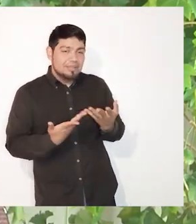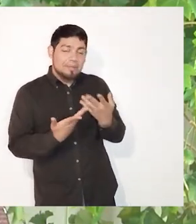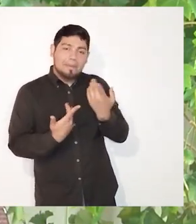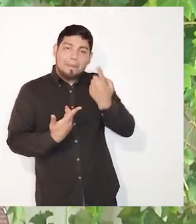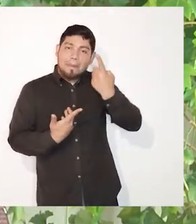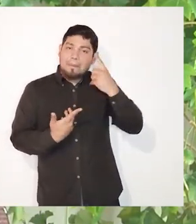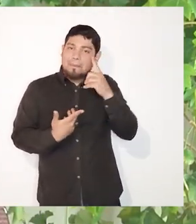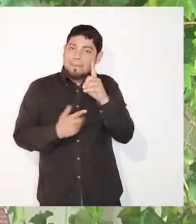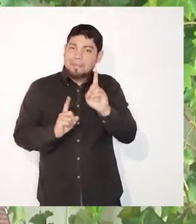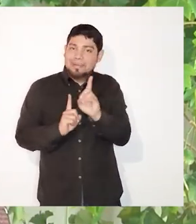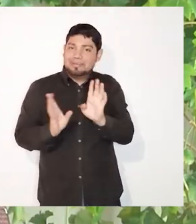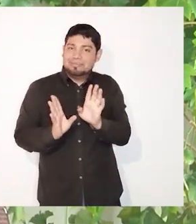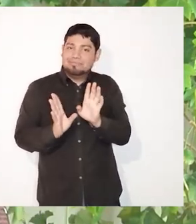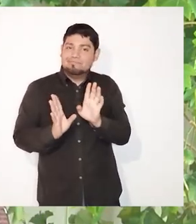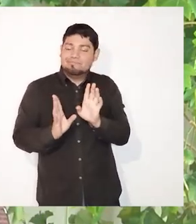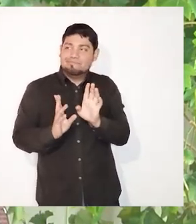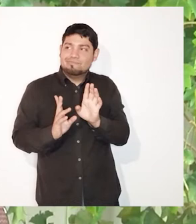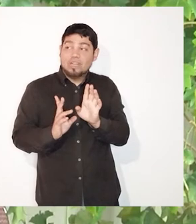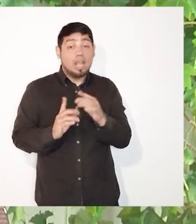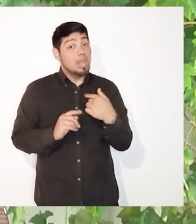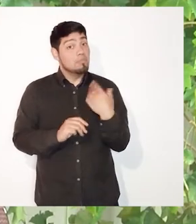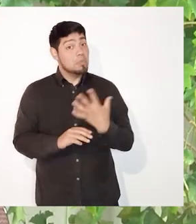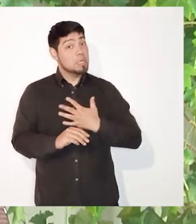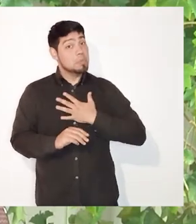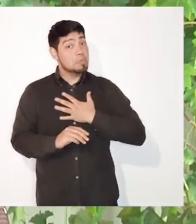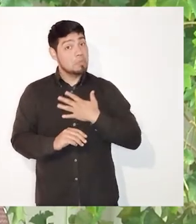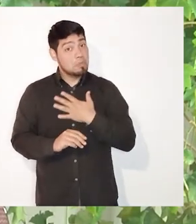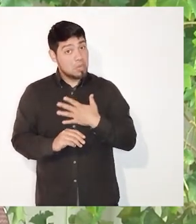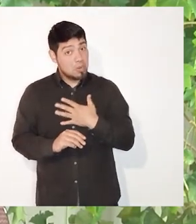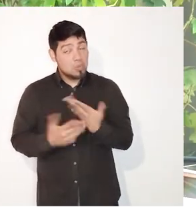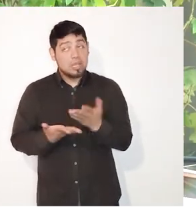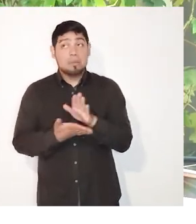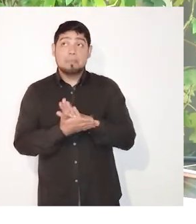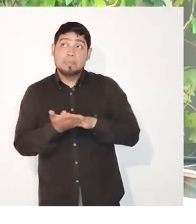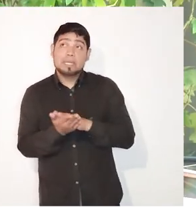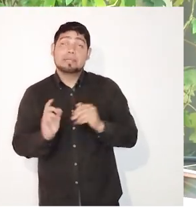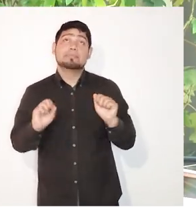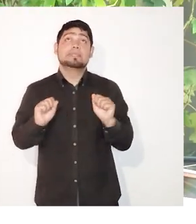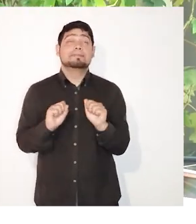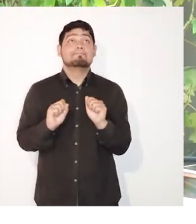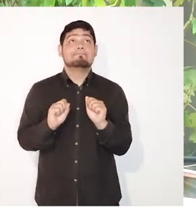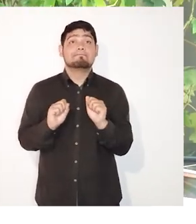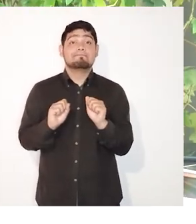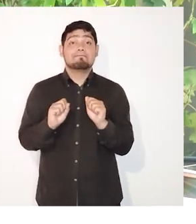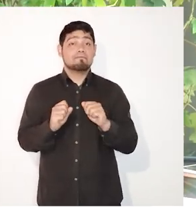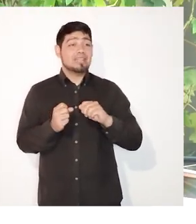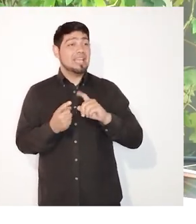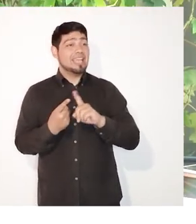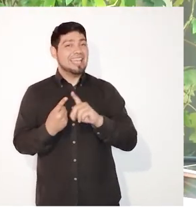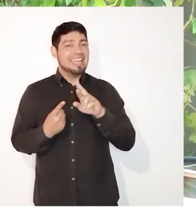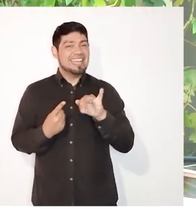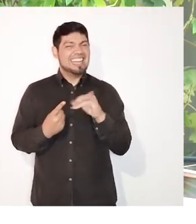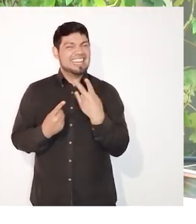pero no sé realmente definir si hay alguien en especial. A mí me gusta mucho, por ejemplo,